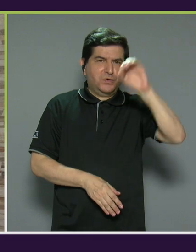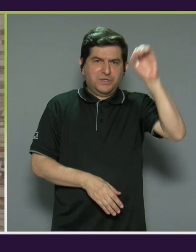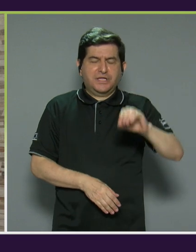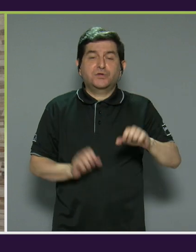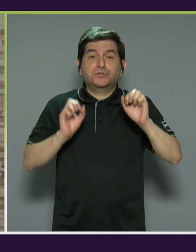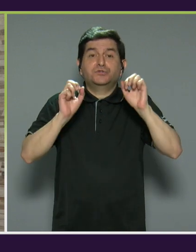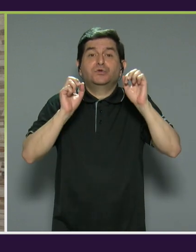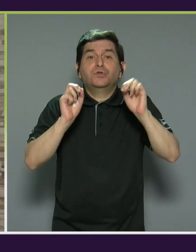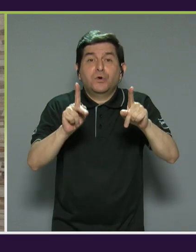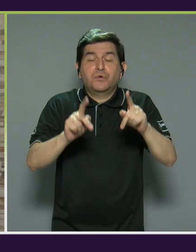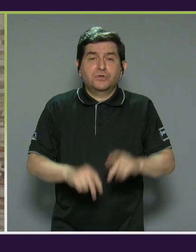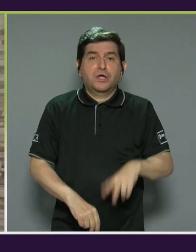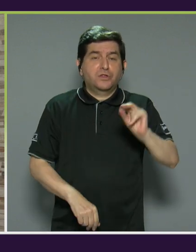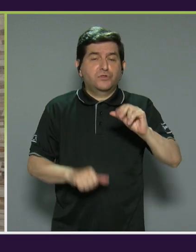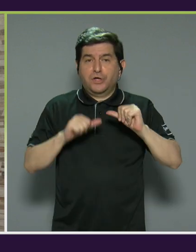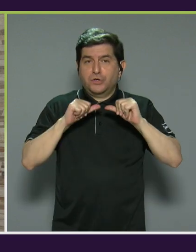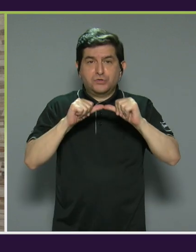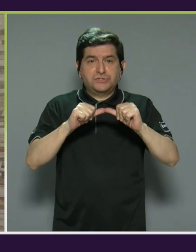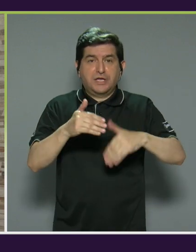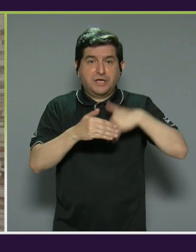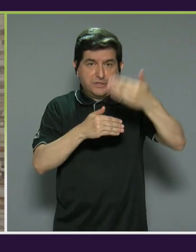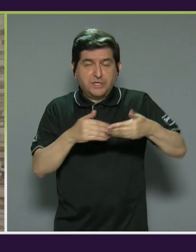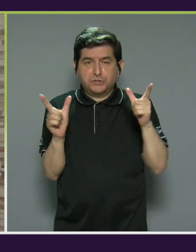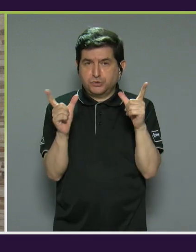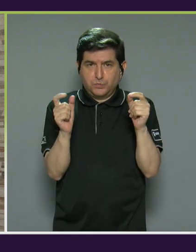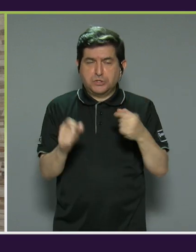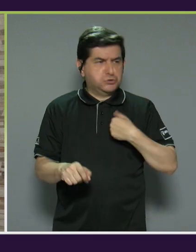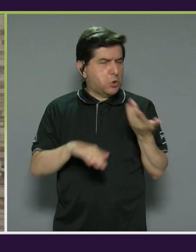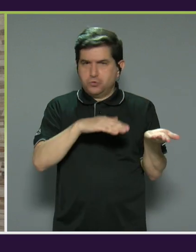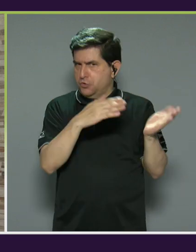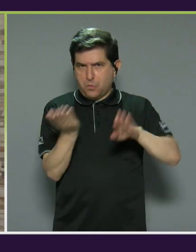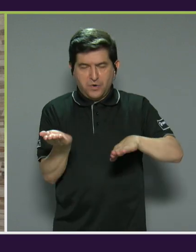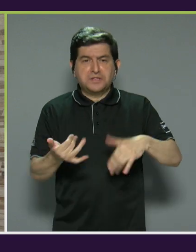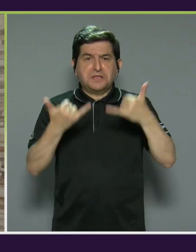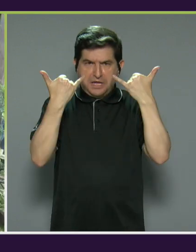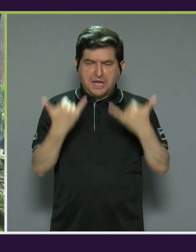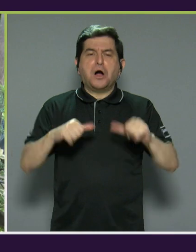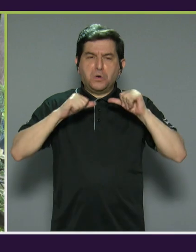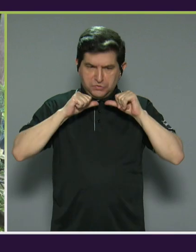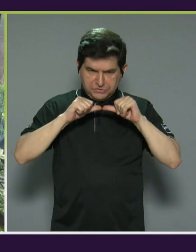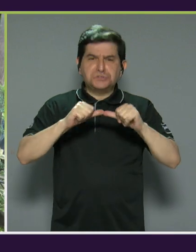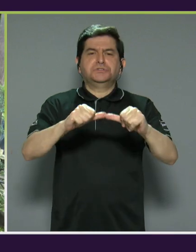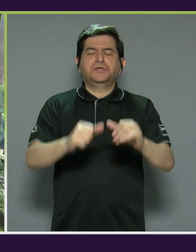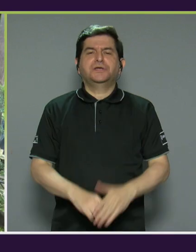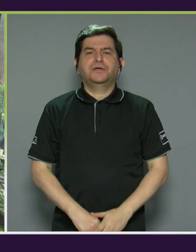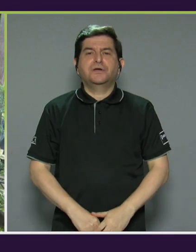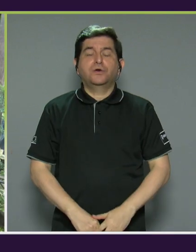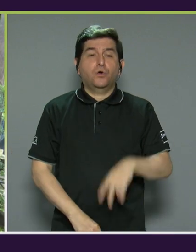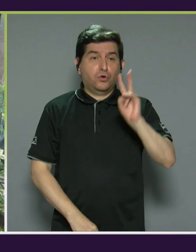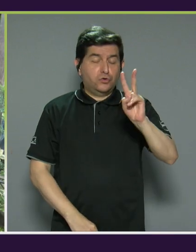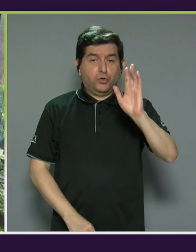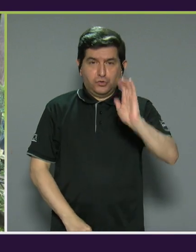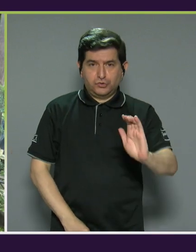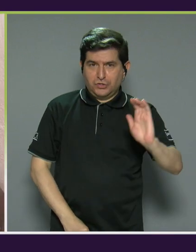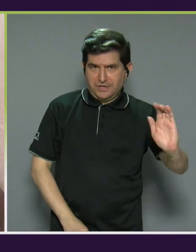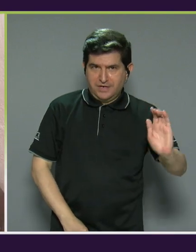posibilidades de no superar el cáncer. No morí y hoy estoy aquí y le di vida a dos niñas